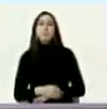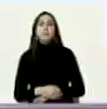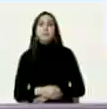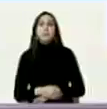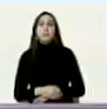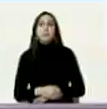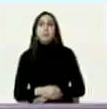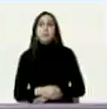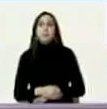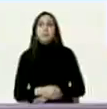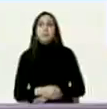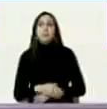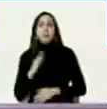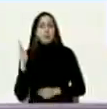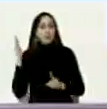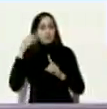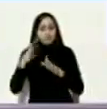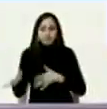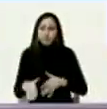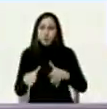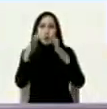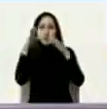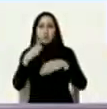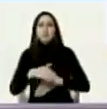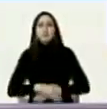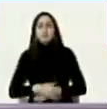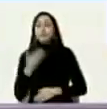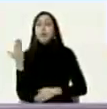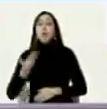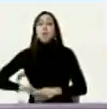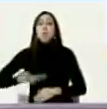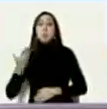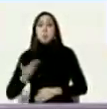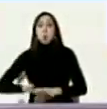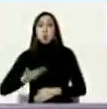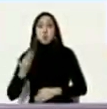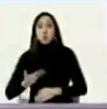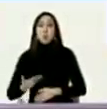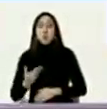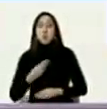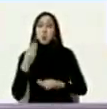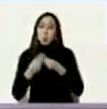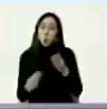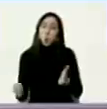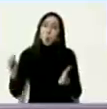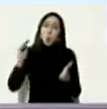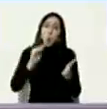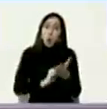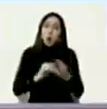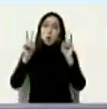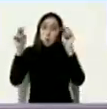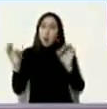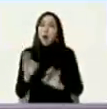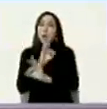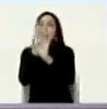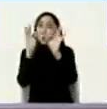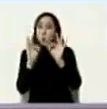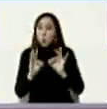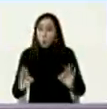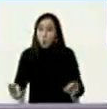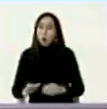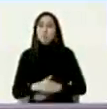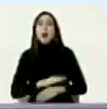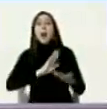es nuestro camino por eso es muy importante que se esté retomando con nuevo dinamismo la